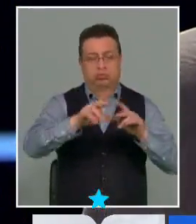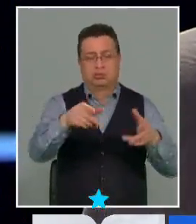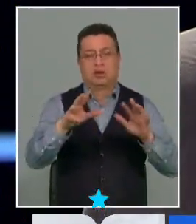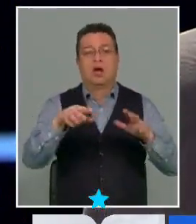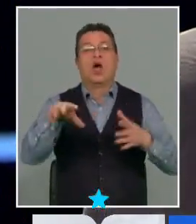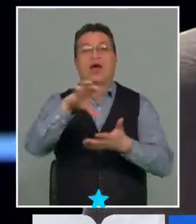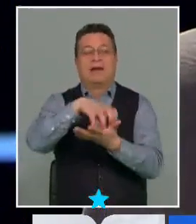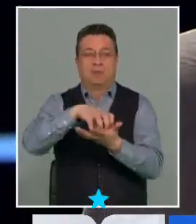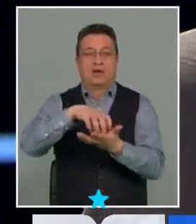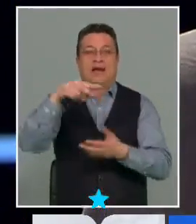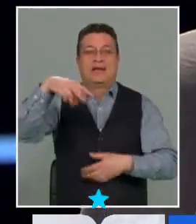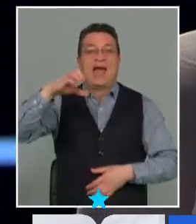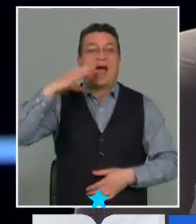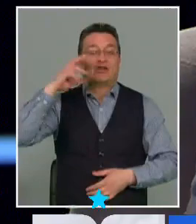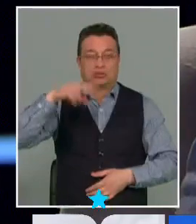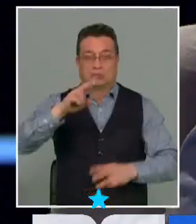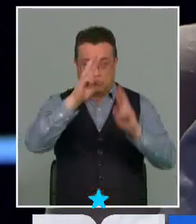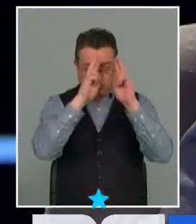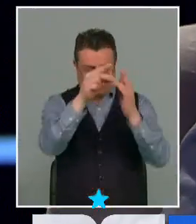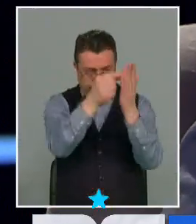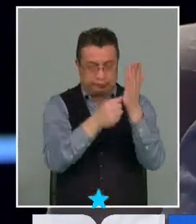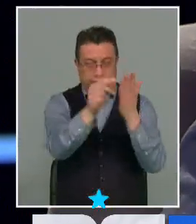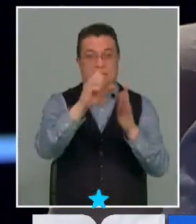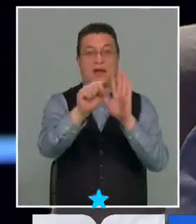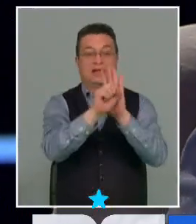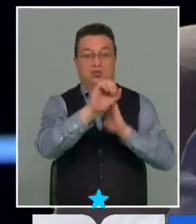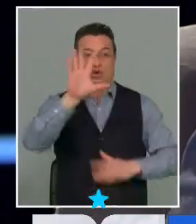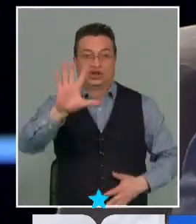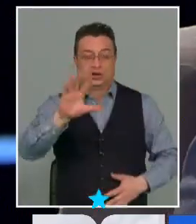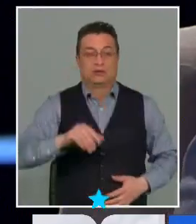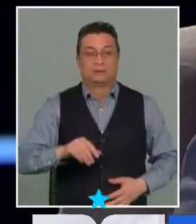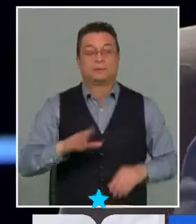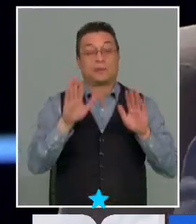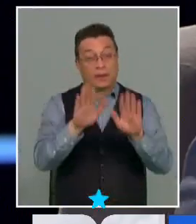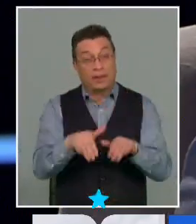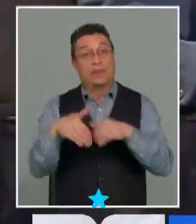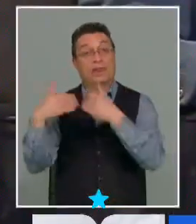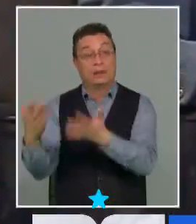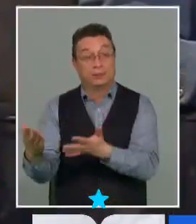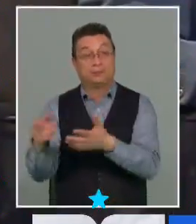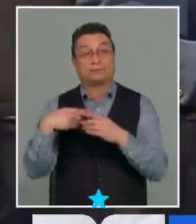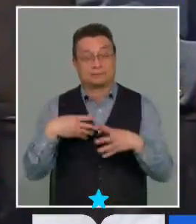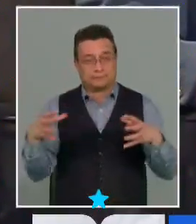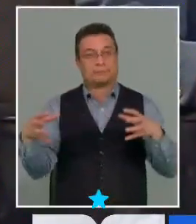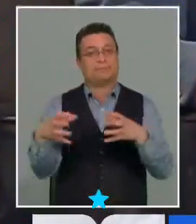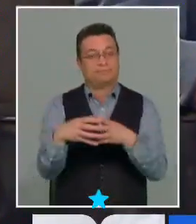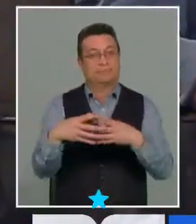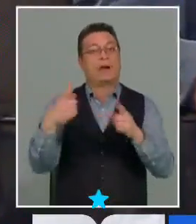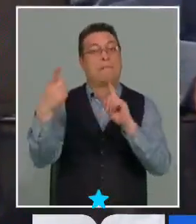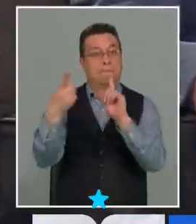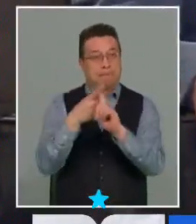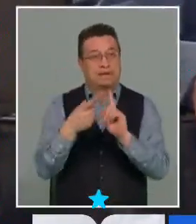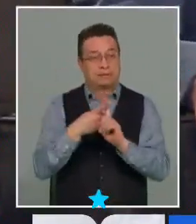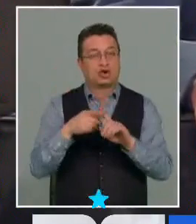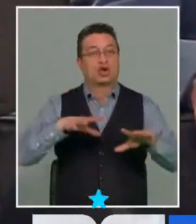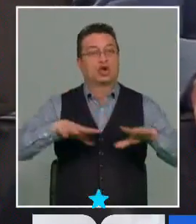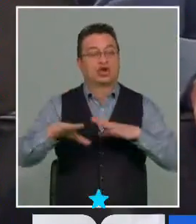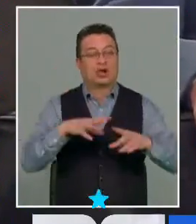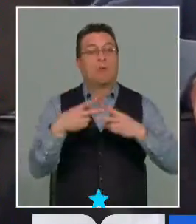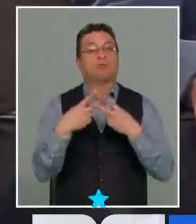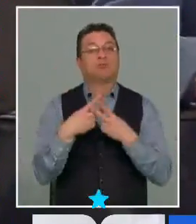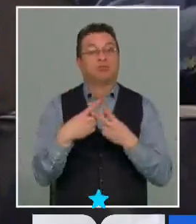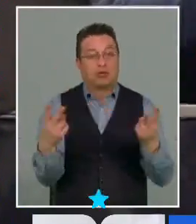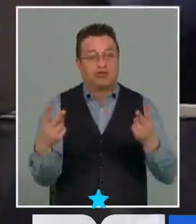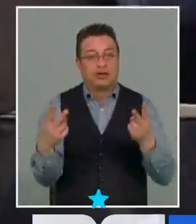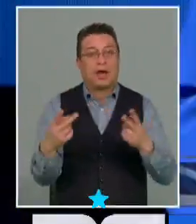naciones. Primero lo reconoce, el artículo 5. Luego, establece mecanismos de participación en las cuestiones públicas, que